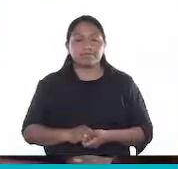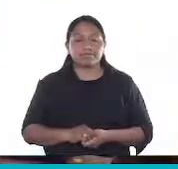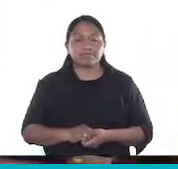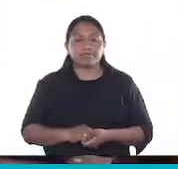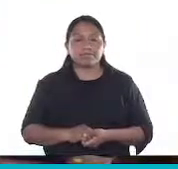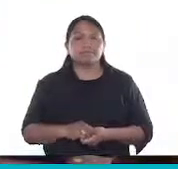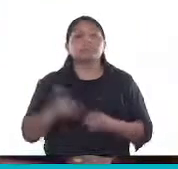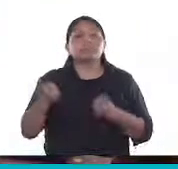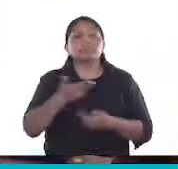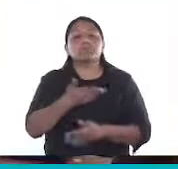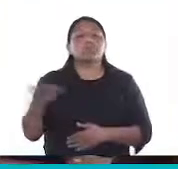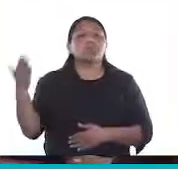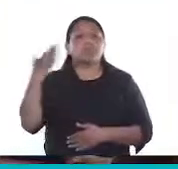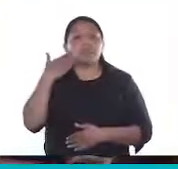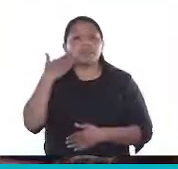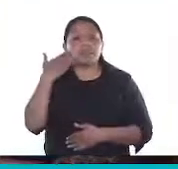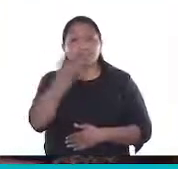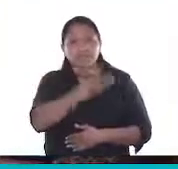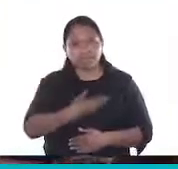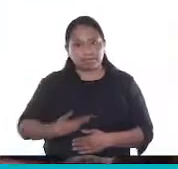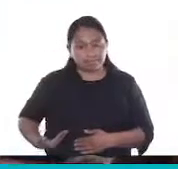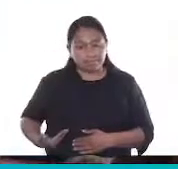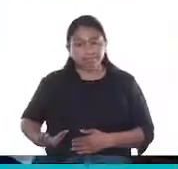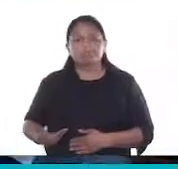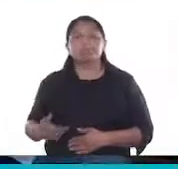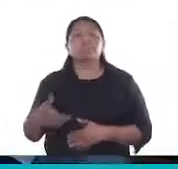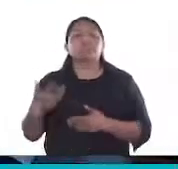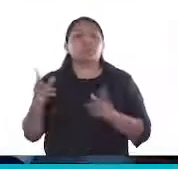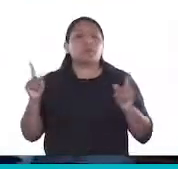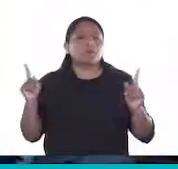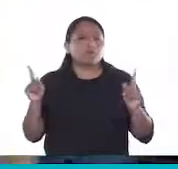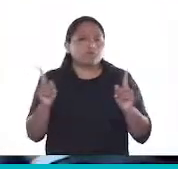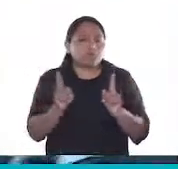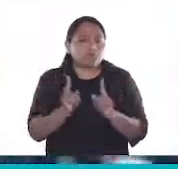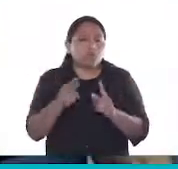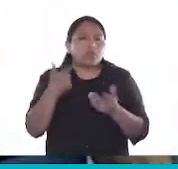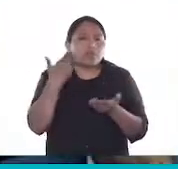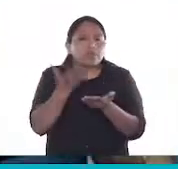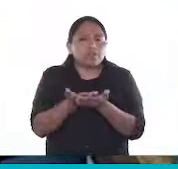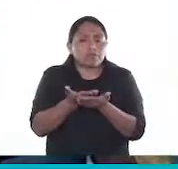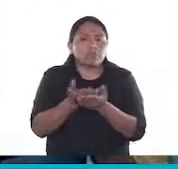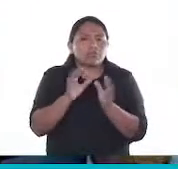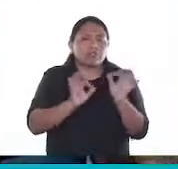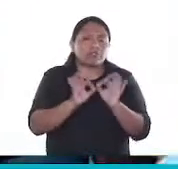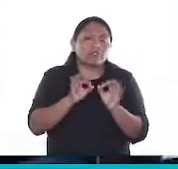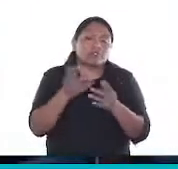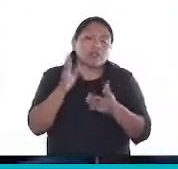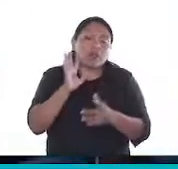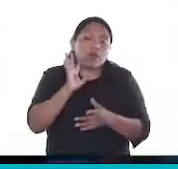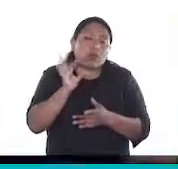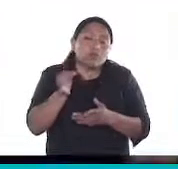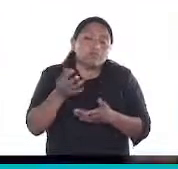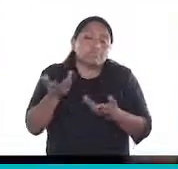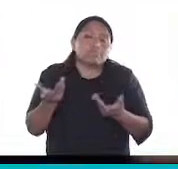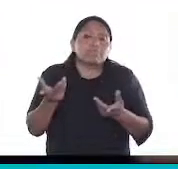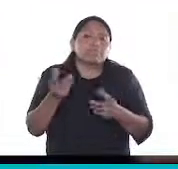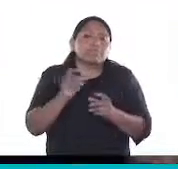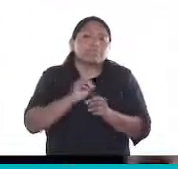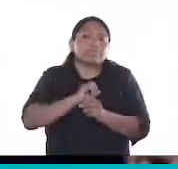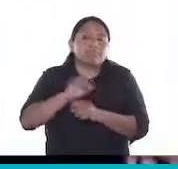Buenas tardes, señor presidente. Quería ser breve por este proyecto que obviamente va ir a comisión.